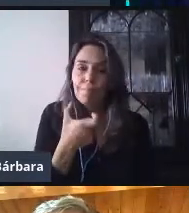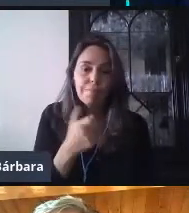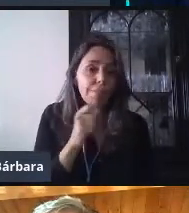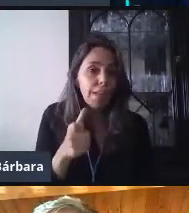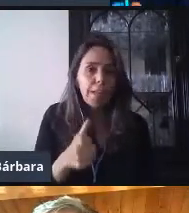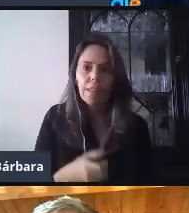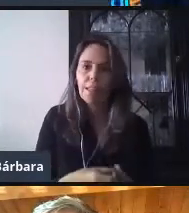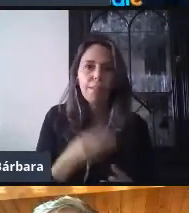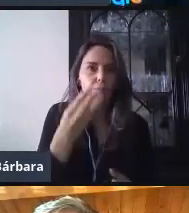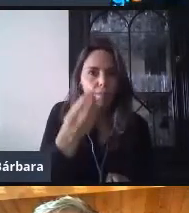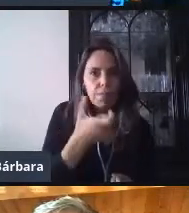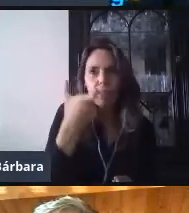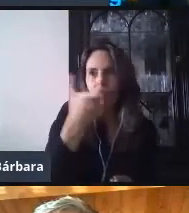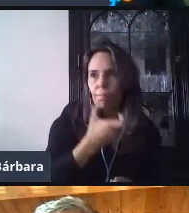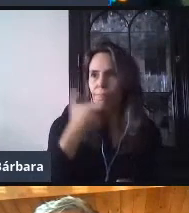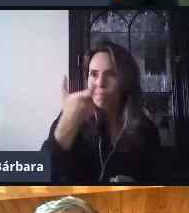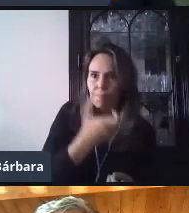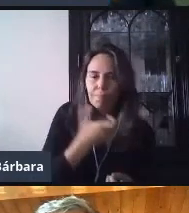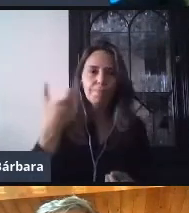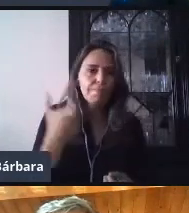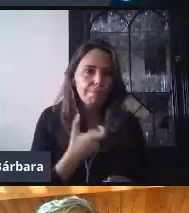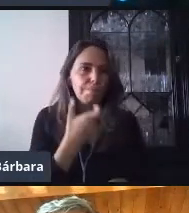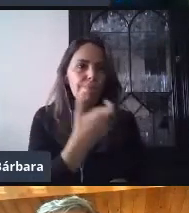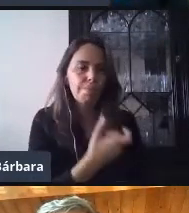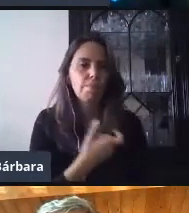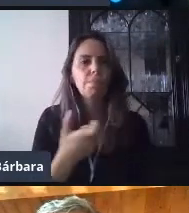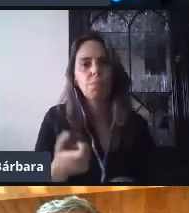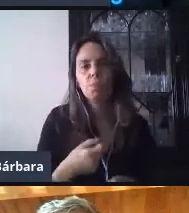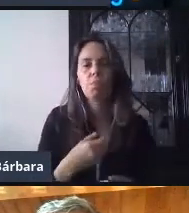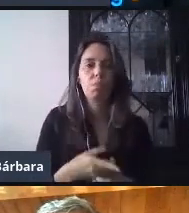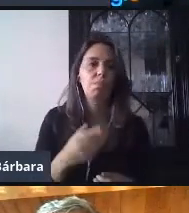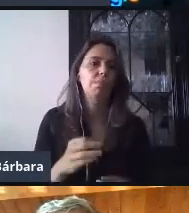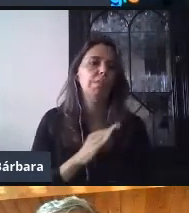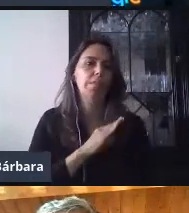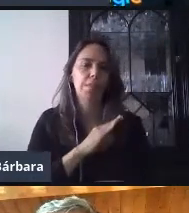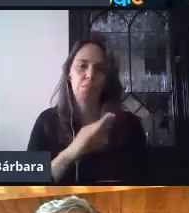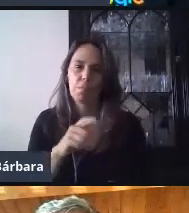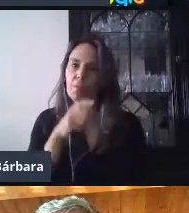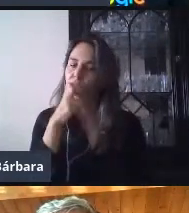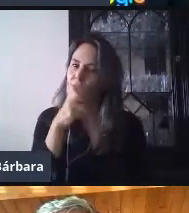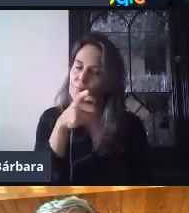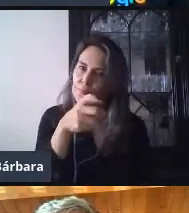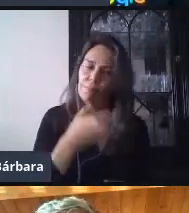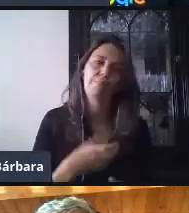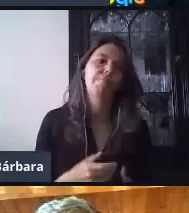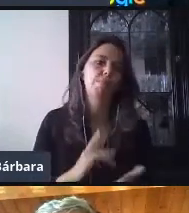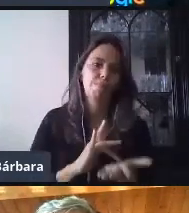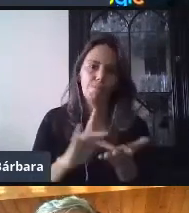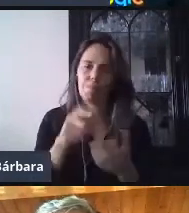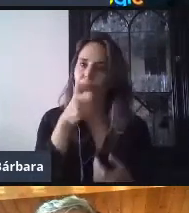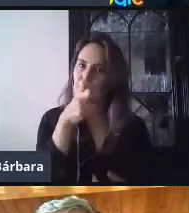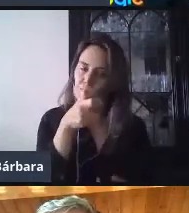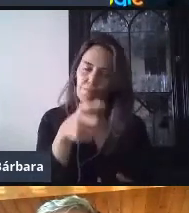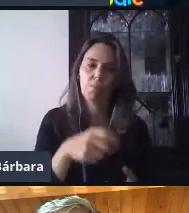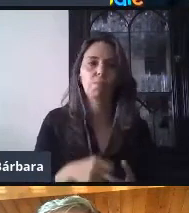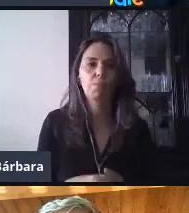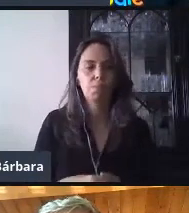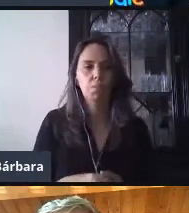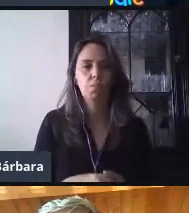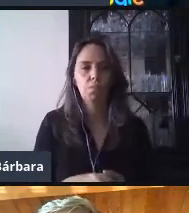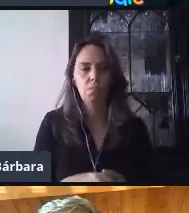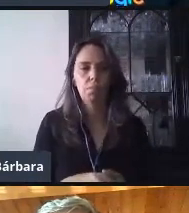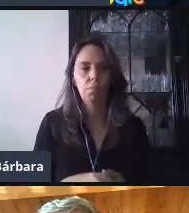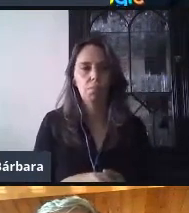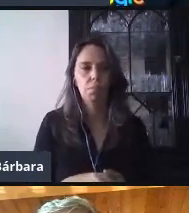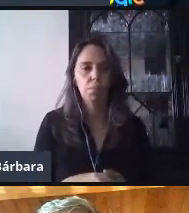donaciones, hemos logrado herramientas importantes para apoyar con la tecnología. Obviamente